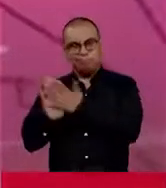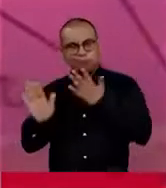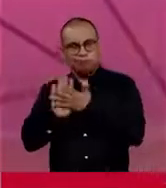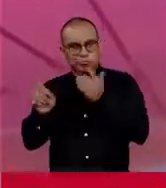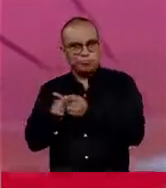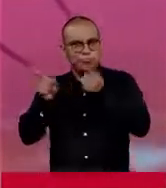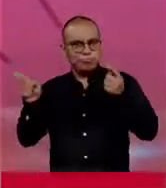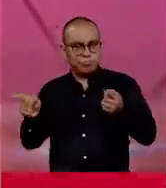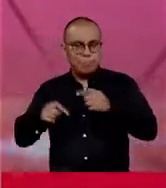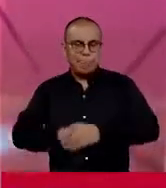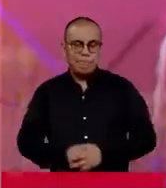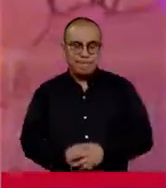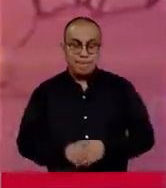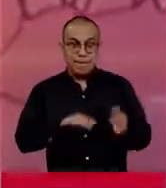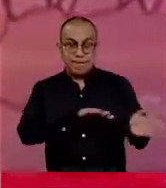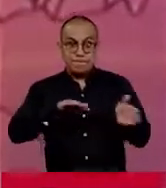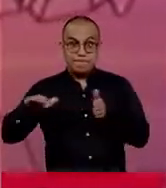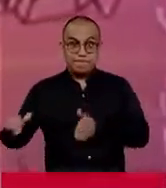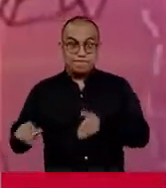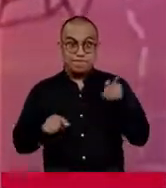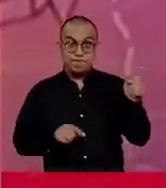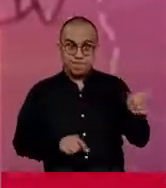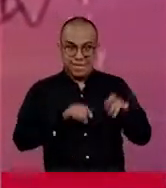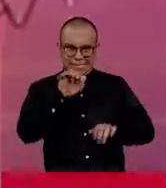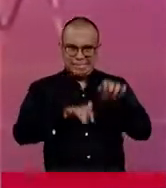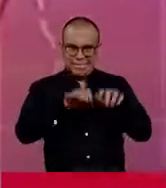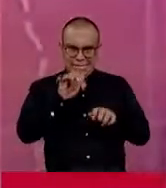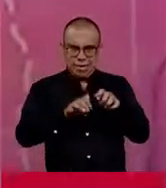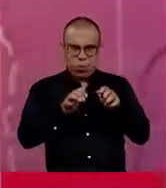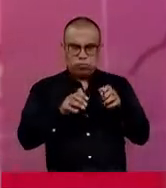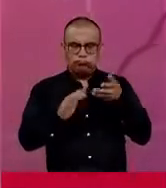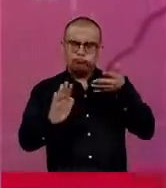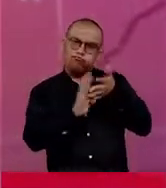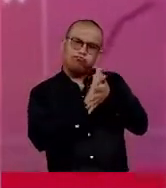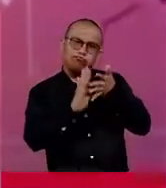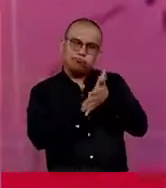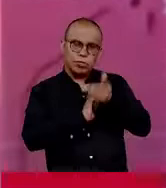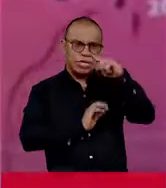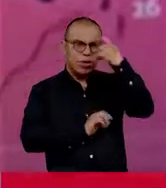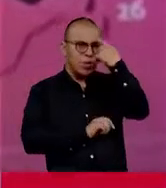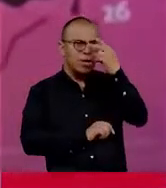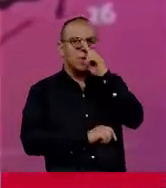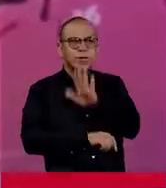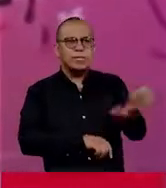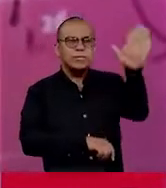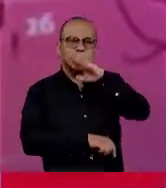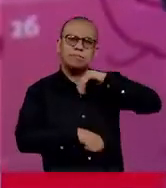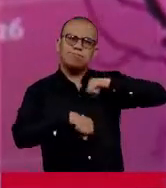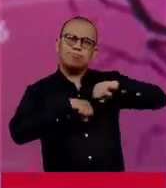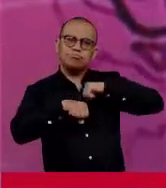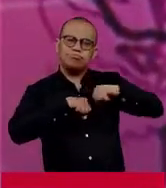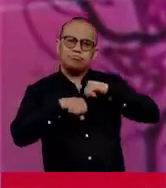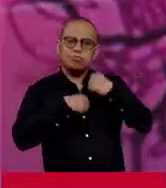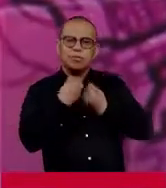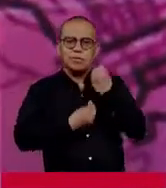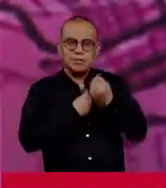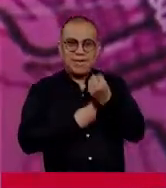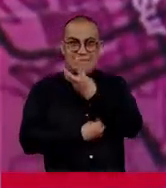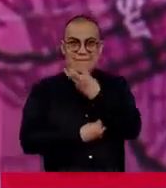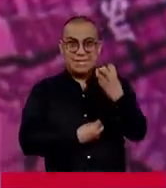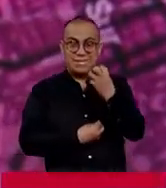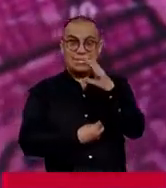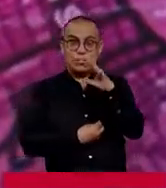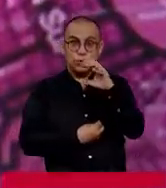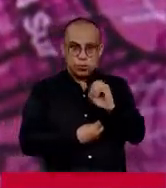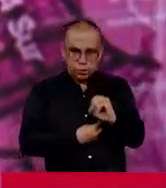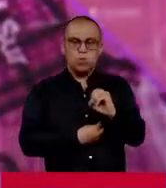Y el secretario de salud, Alejandro Gómez, informó que siguen trabajando a diario con el gobierno nacional para la recepción de los 305